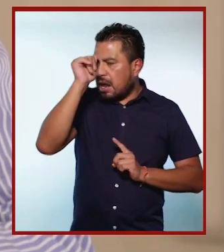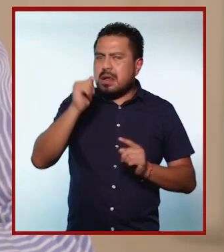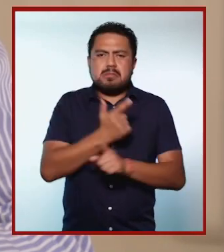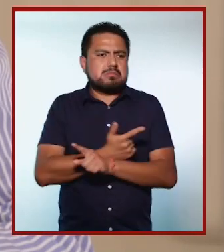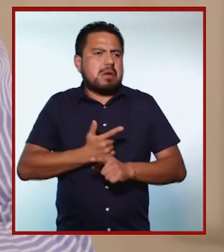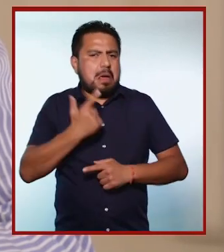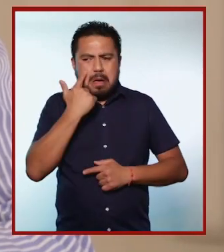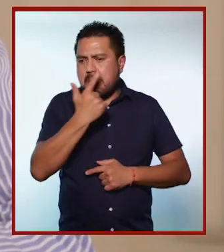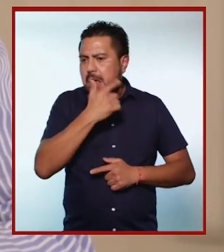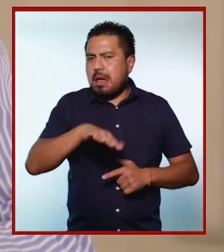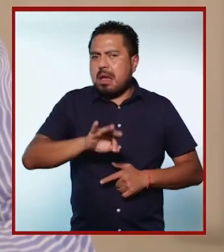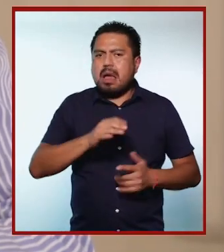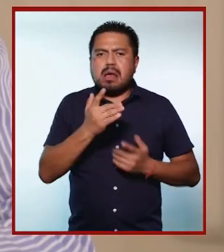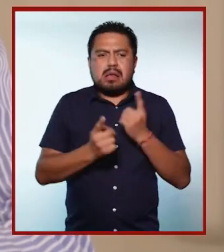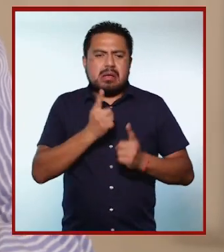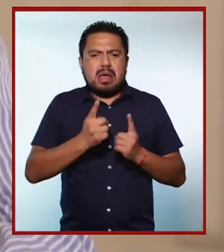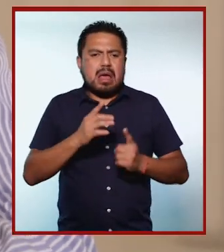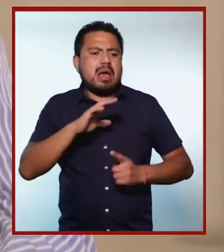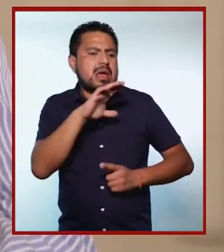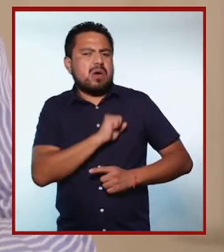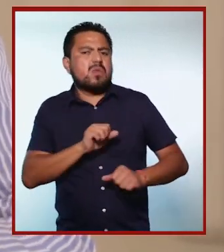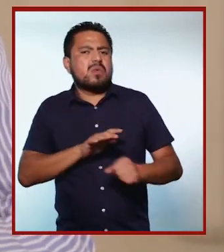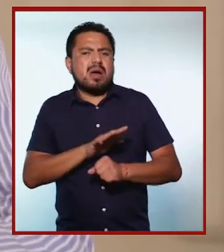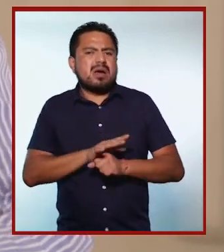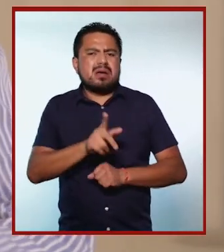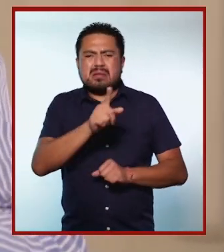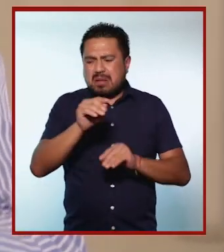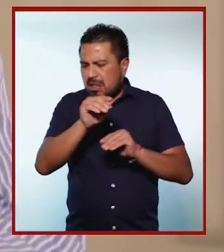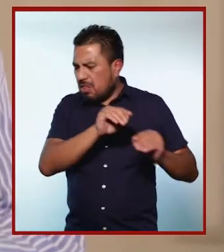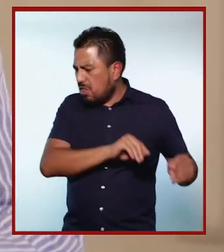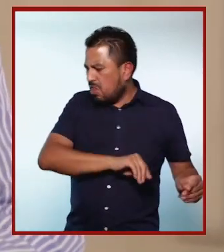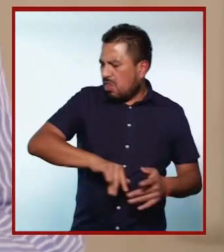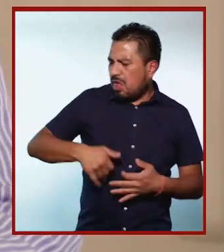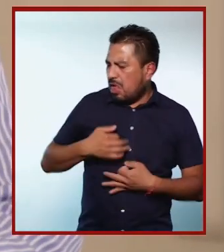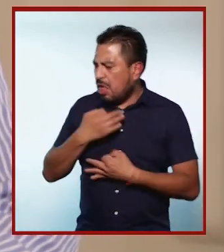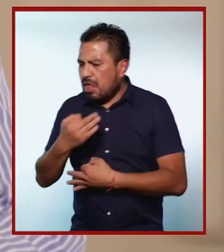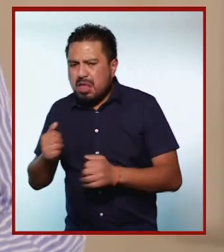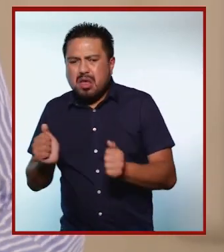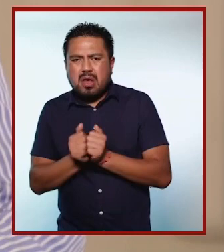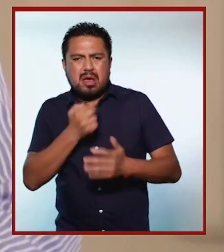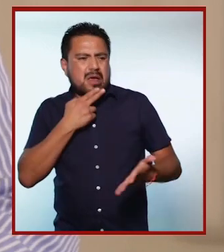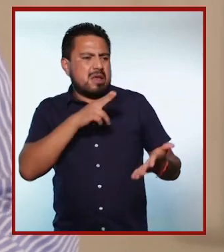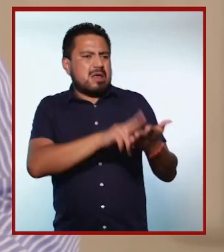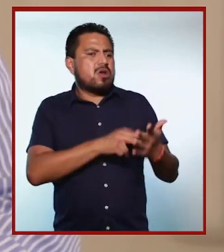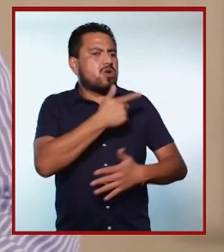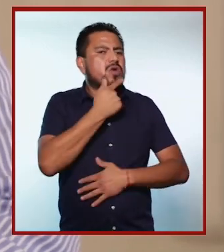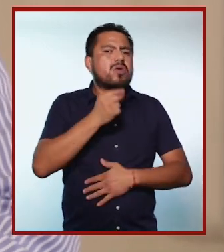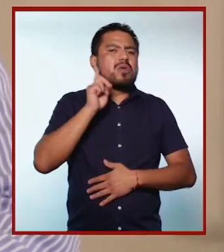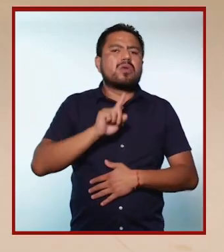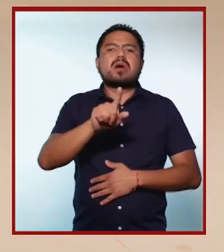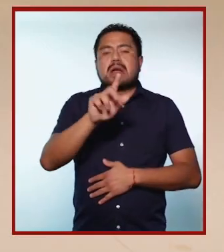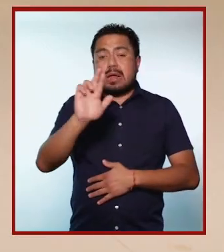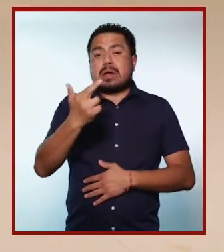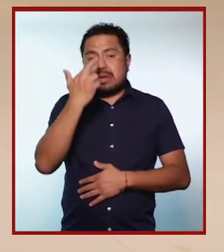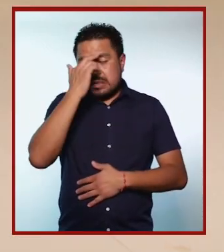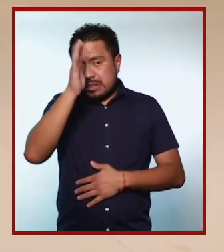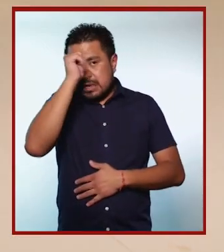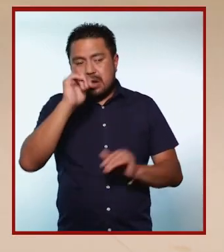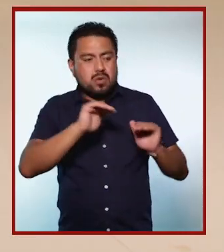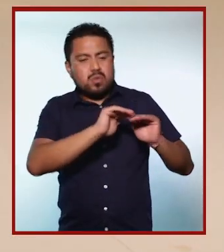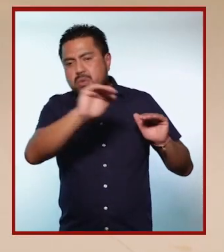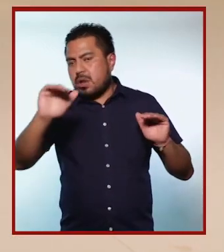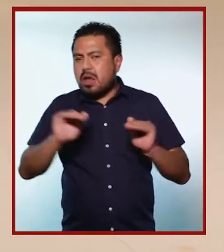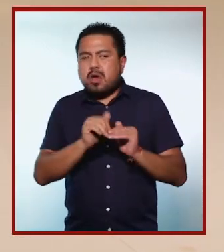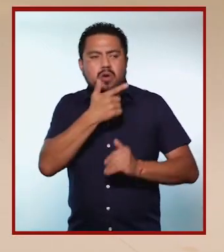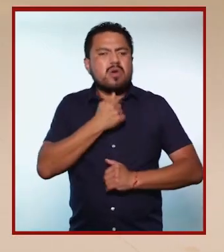recordar que somos libres de practicar nuestro deporte favorito, sin dejarnos llevar por los estereotipos de género. Recuerden que